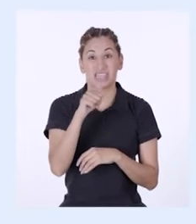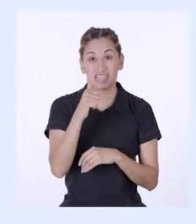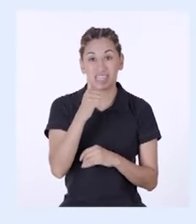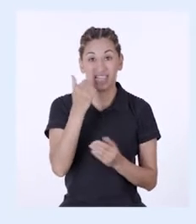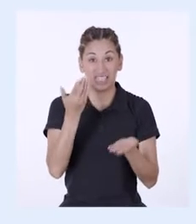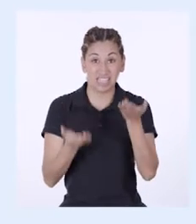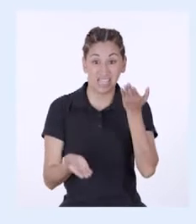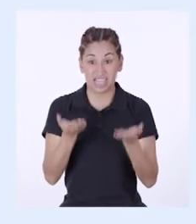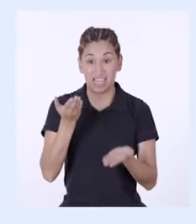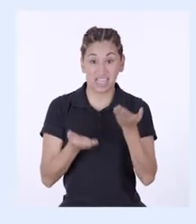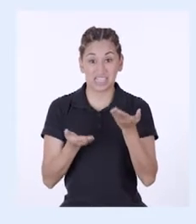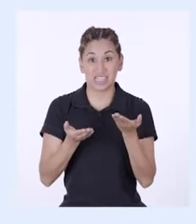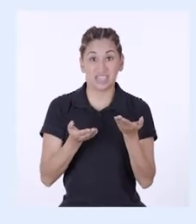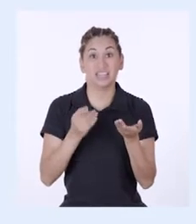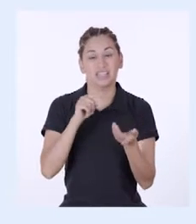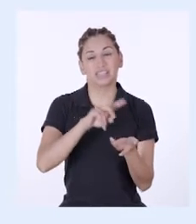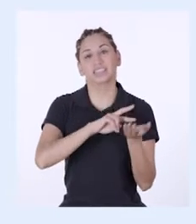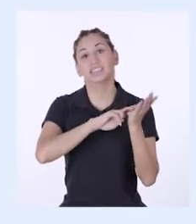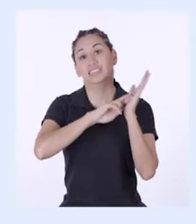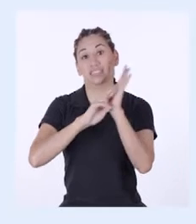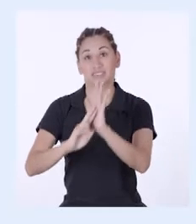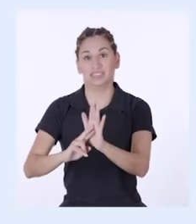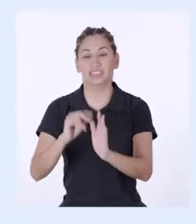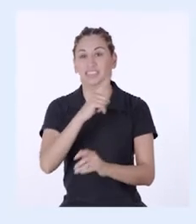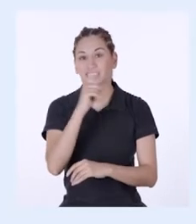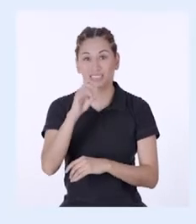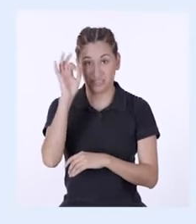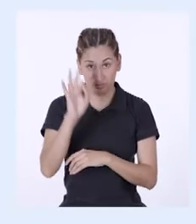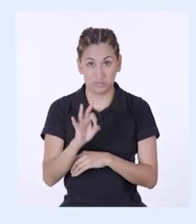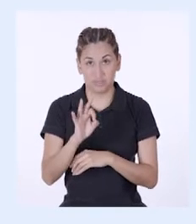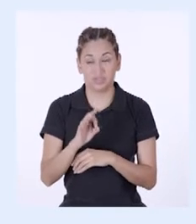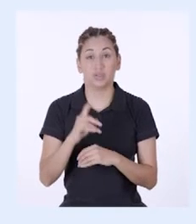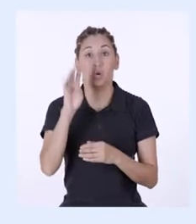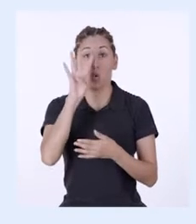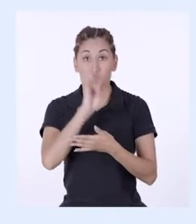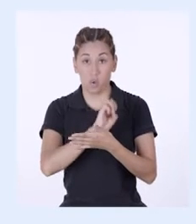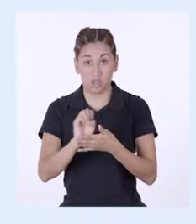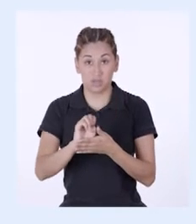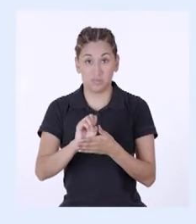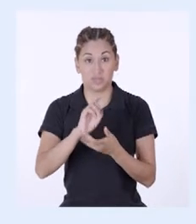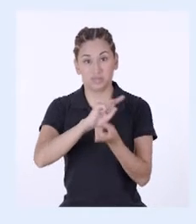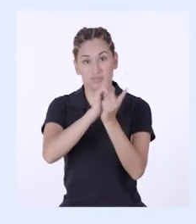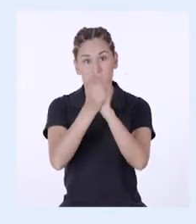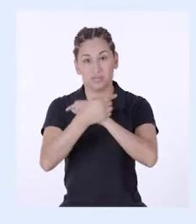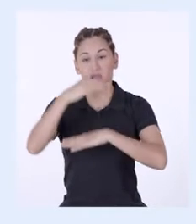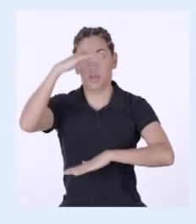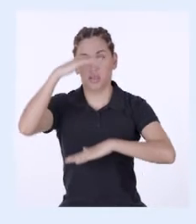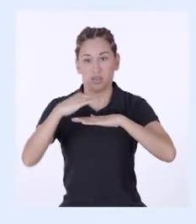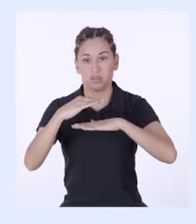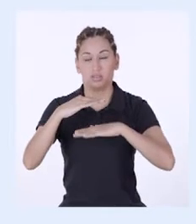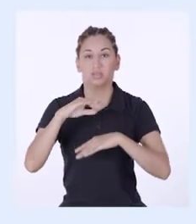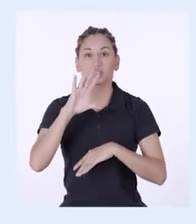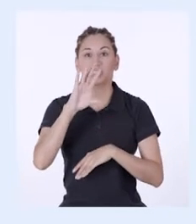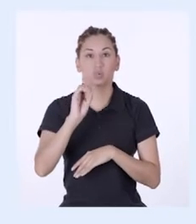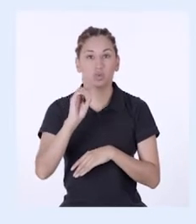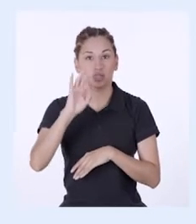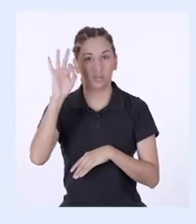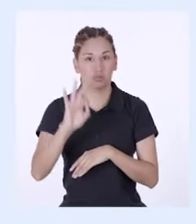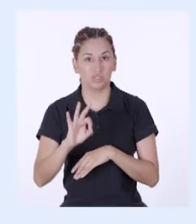10 kilogramos, este representa el 100%. A los cuatro meses, este podría disminuir a